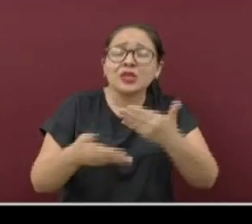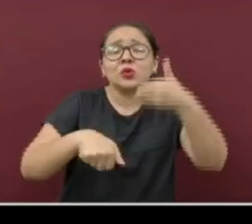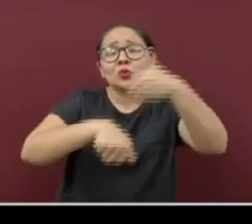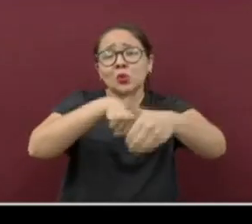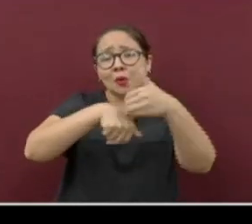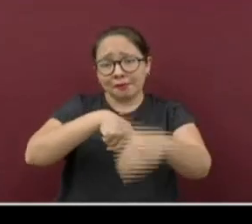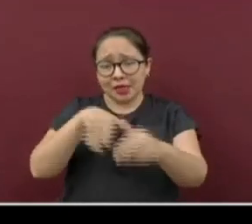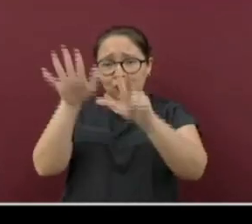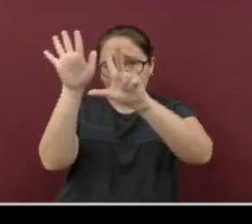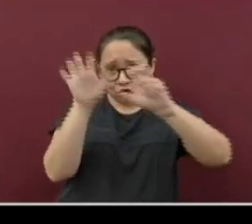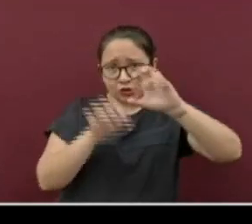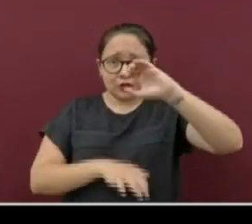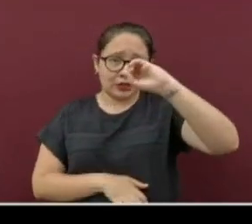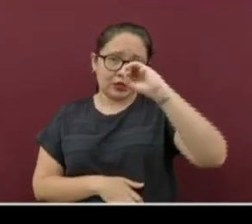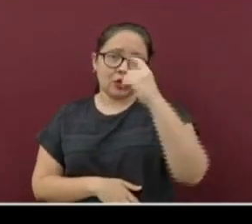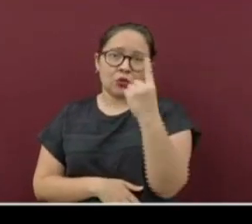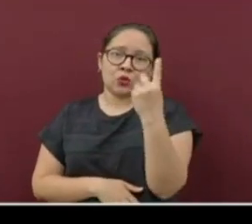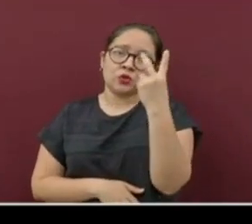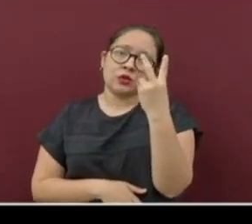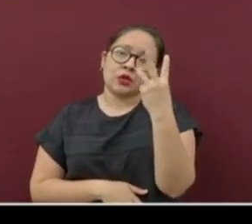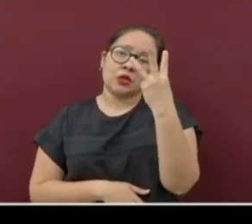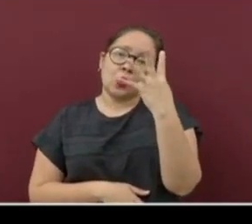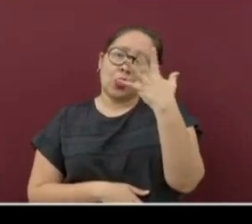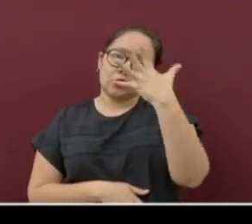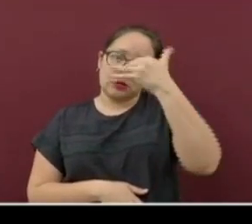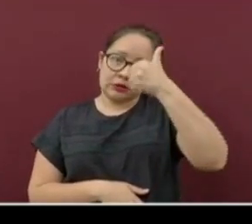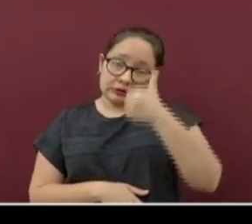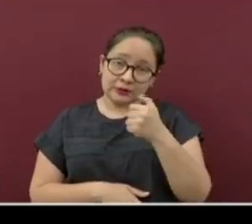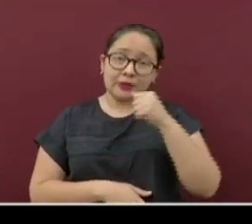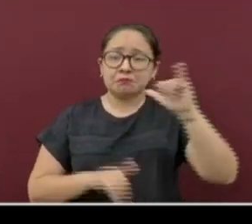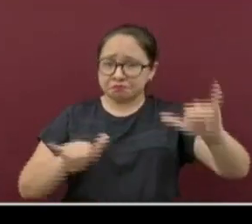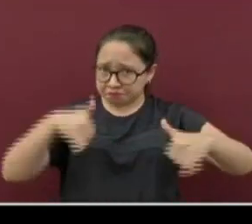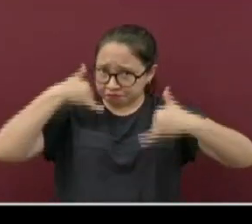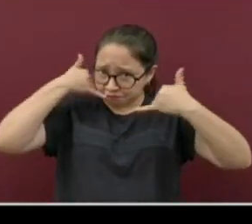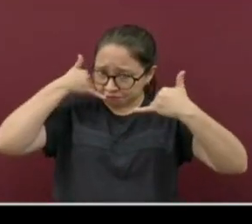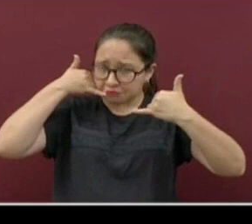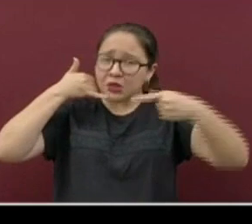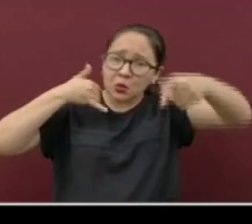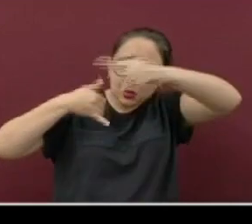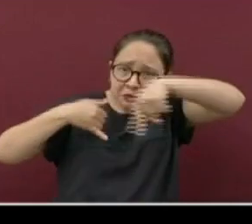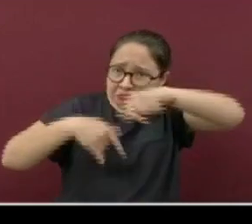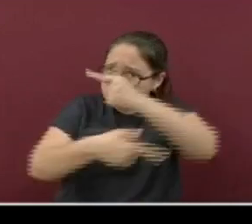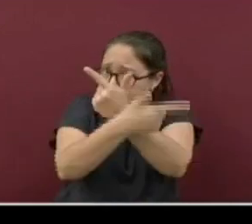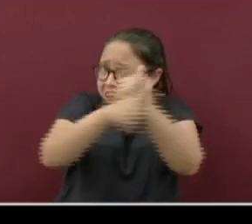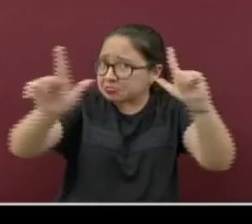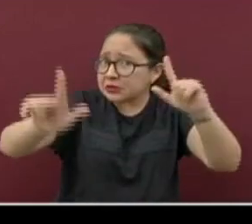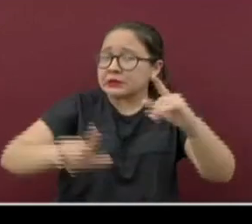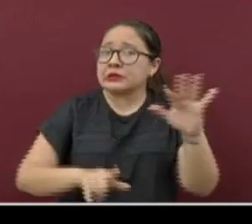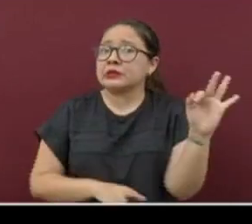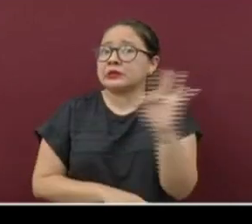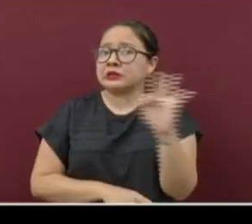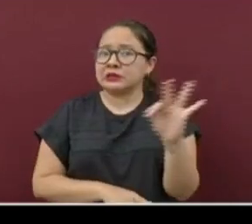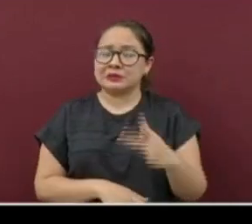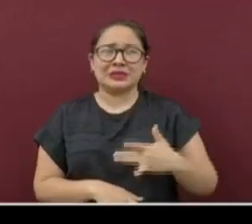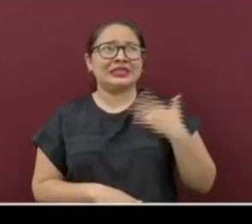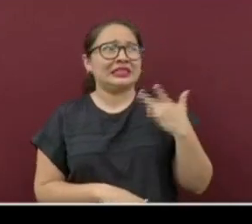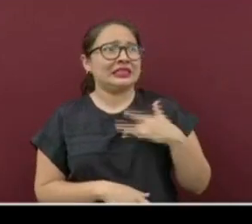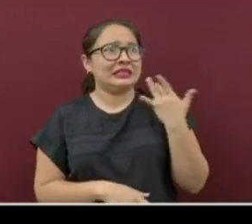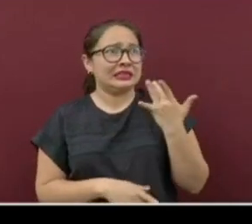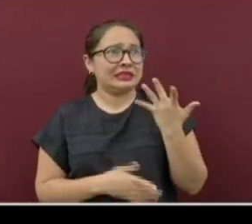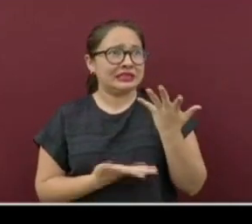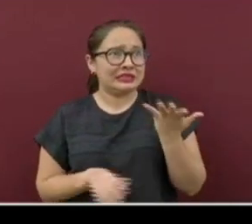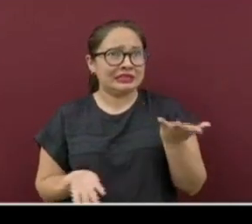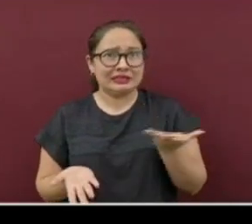800-0123456 para llamar en caso de tener síntomas